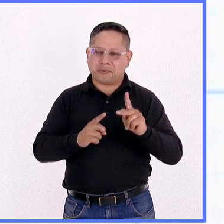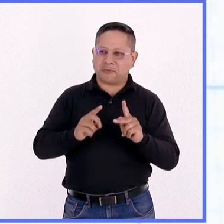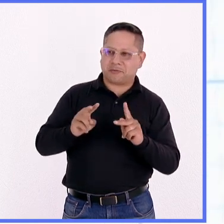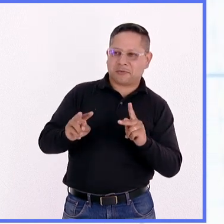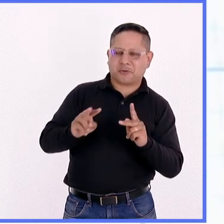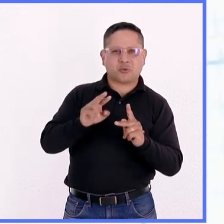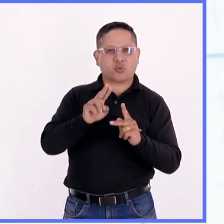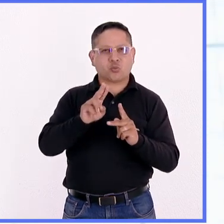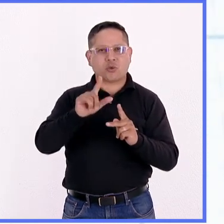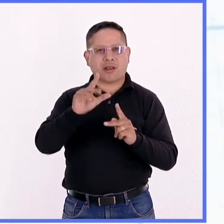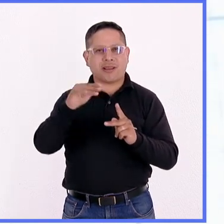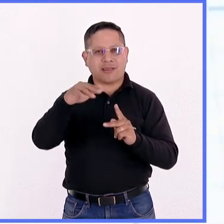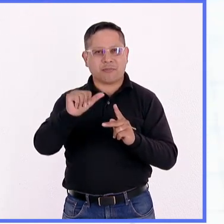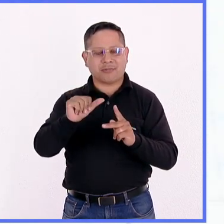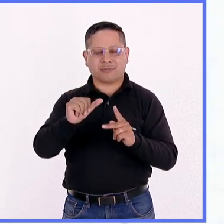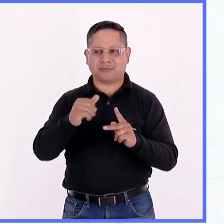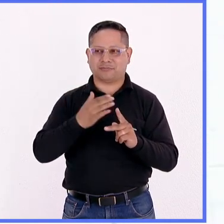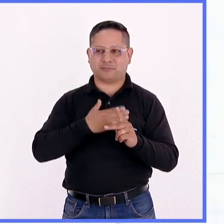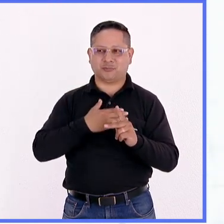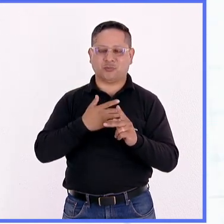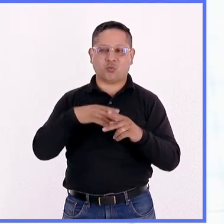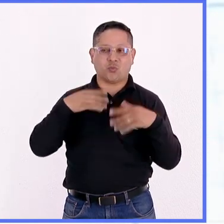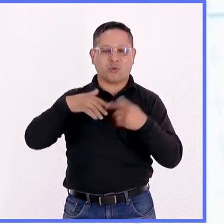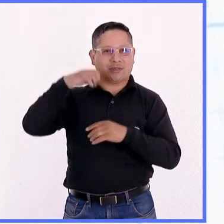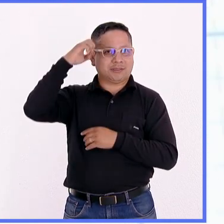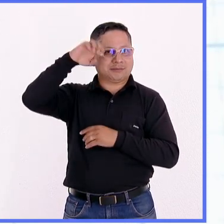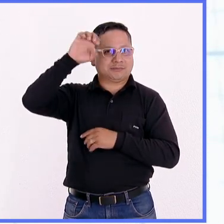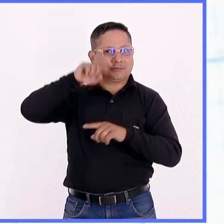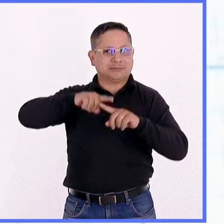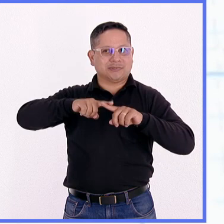vi en el ulama fue una experiencia totalmente distinta.